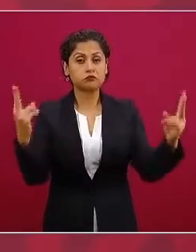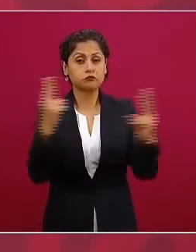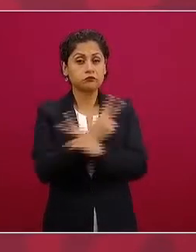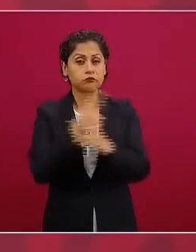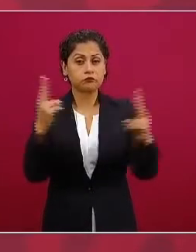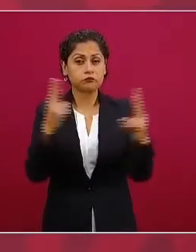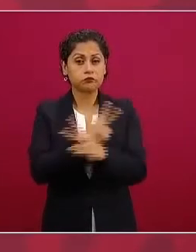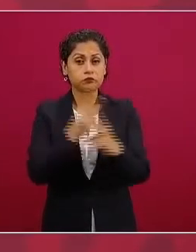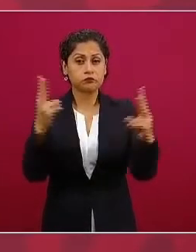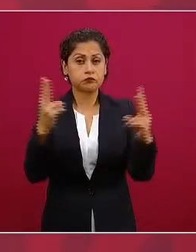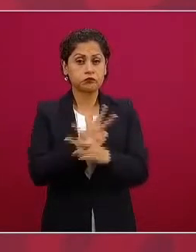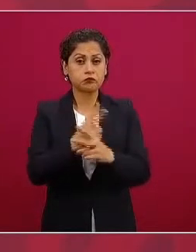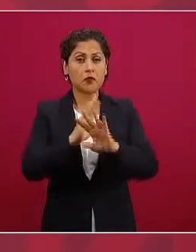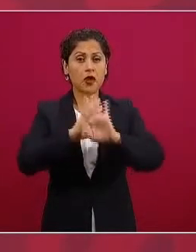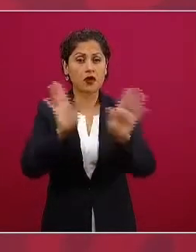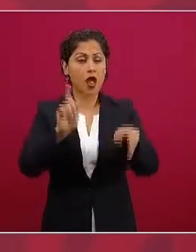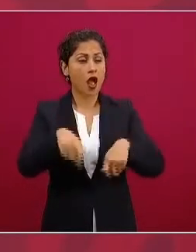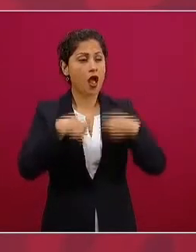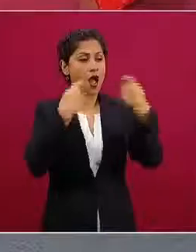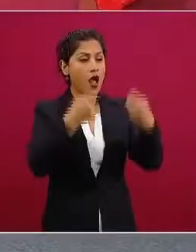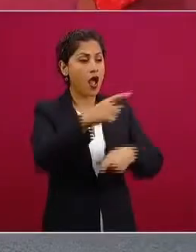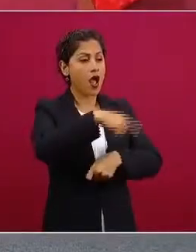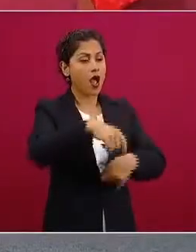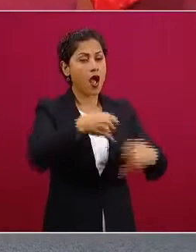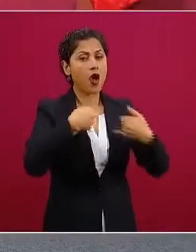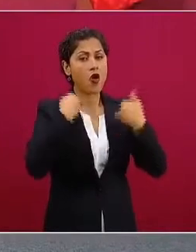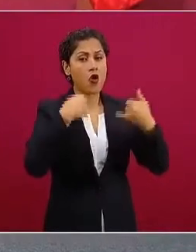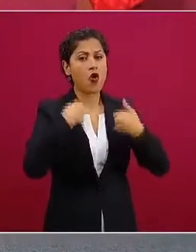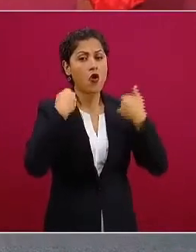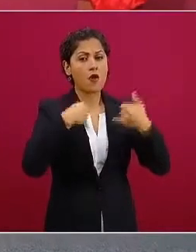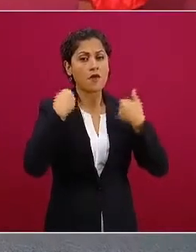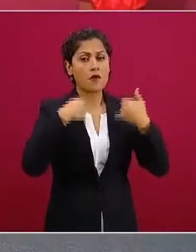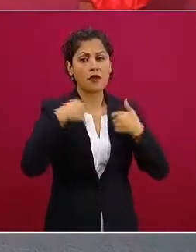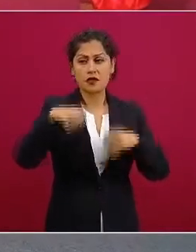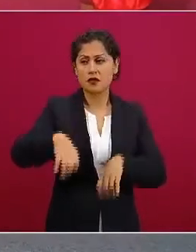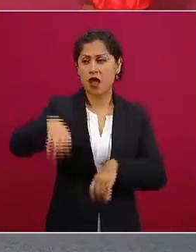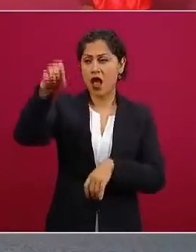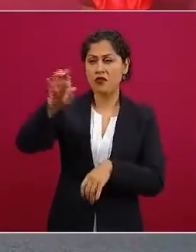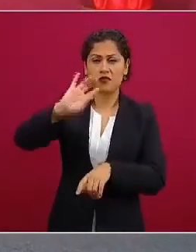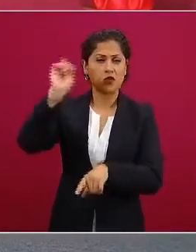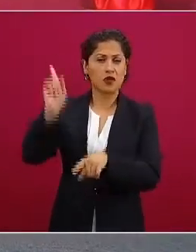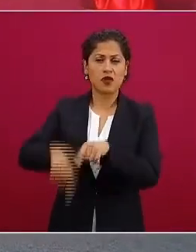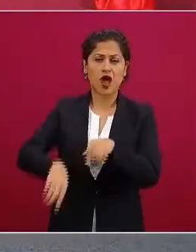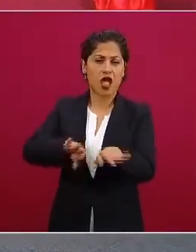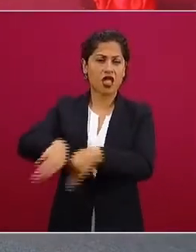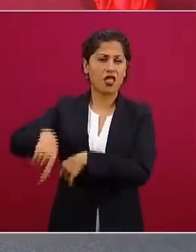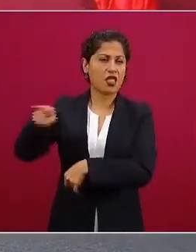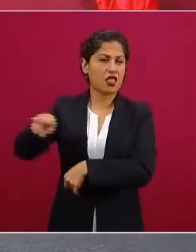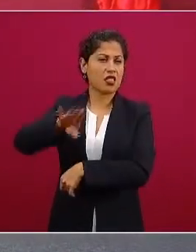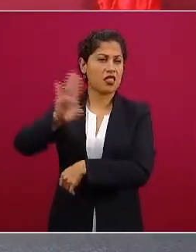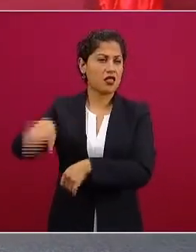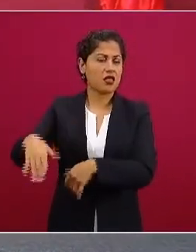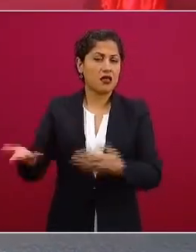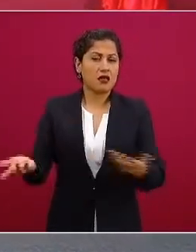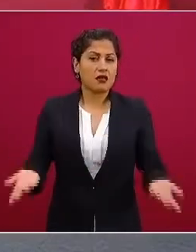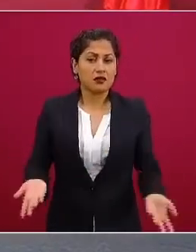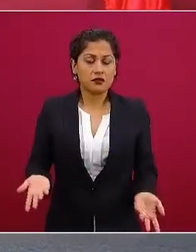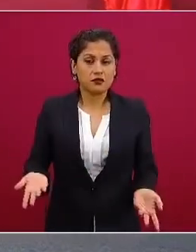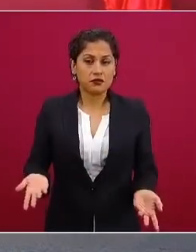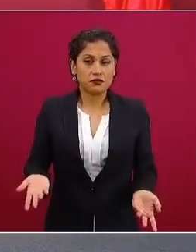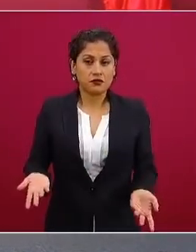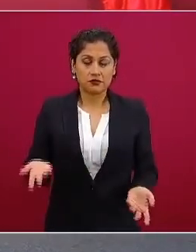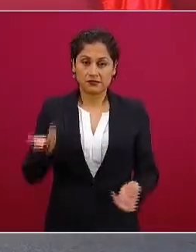van a ser para los jóvenes o se les va a dar preferencia a los jóvenes y no a los adultos mayores si todavía